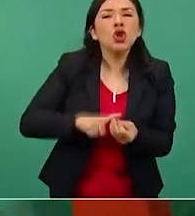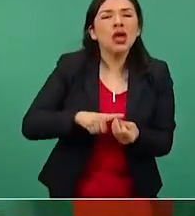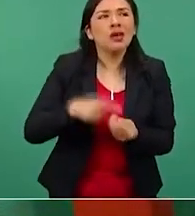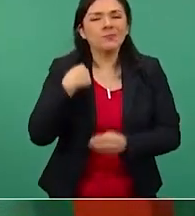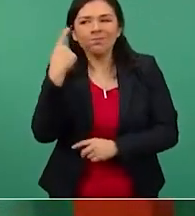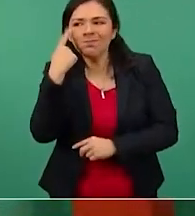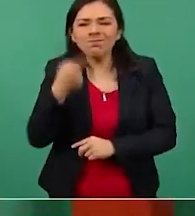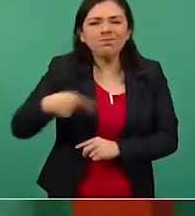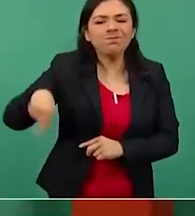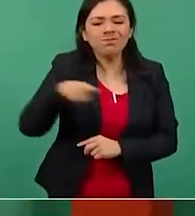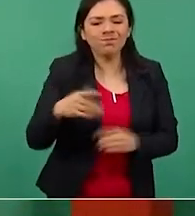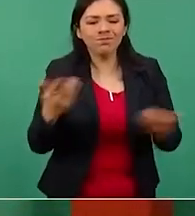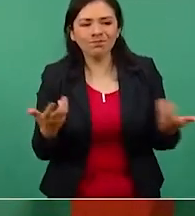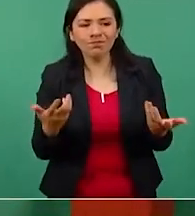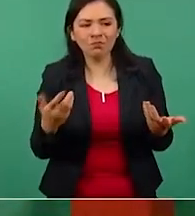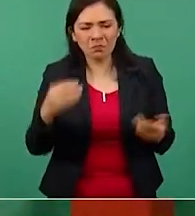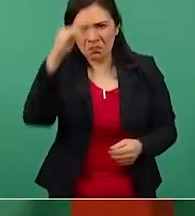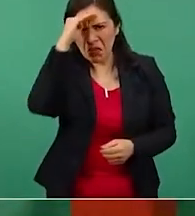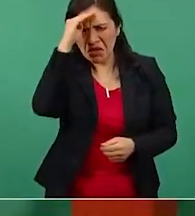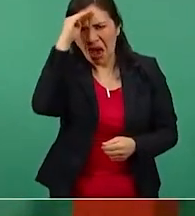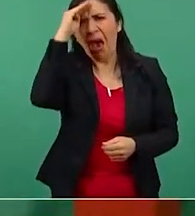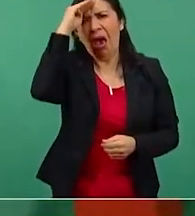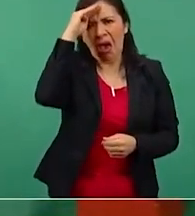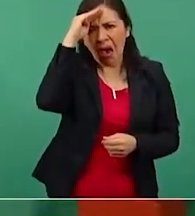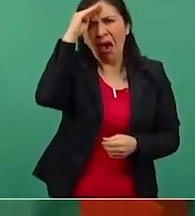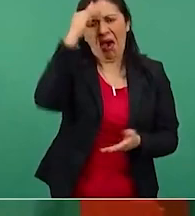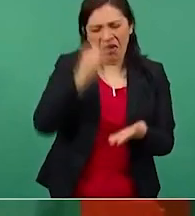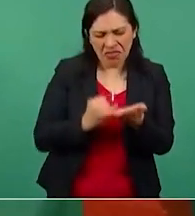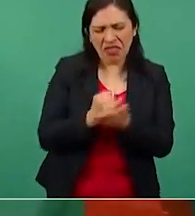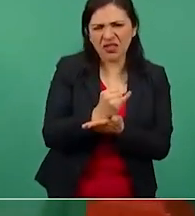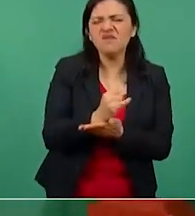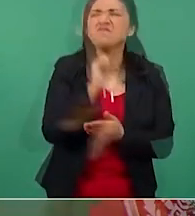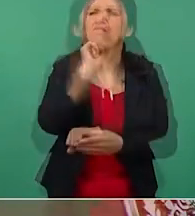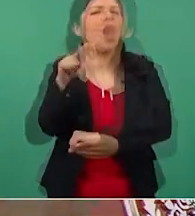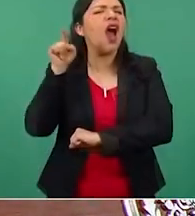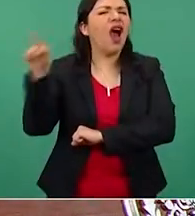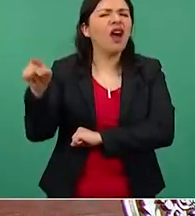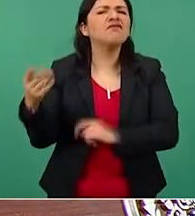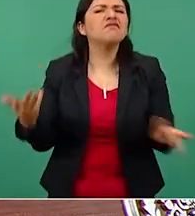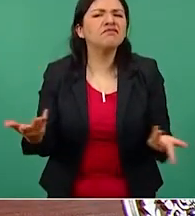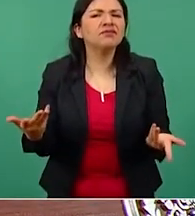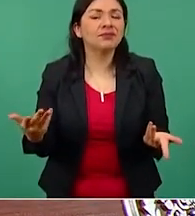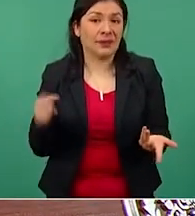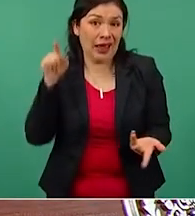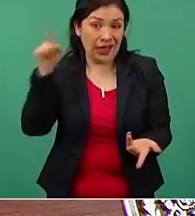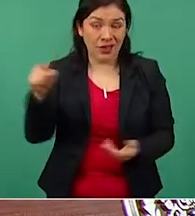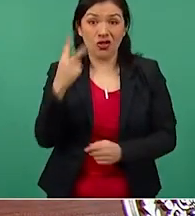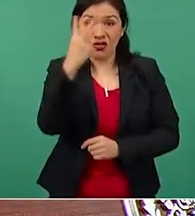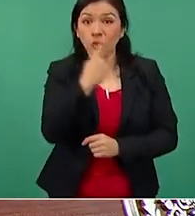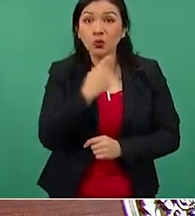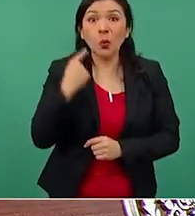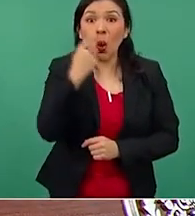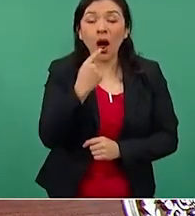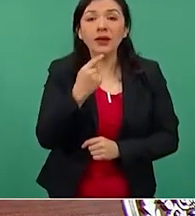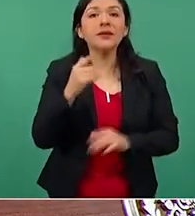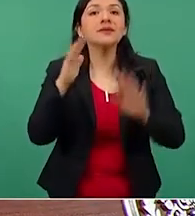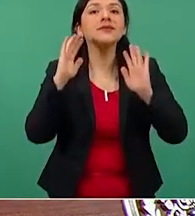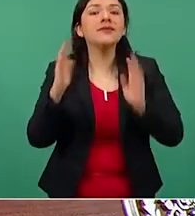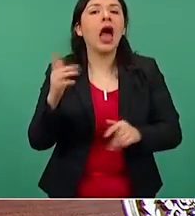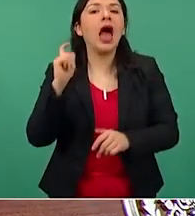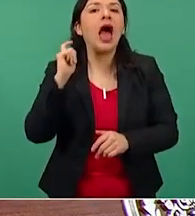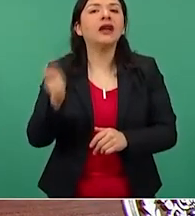tomamos la decisión de hacerla en Dos Bocas, porque ya Dos Bocas era la terminal